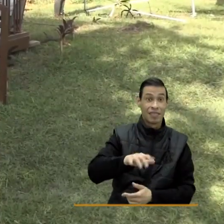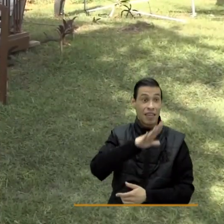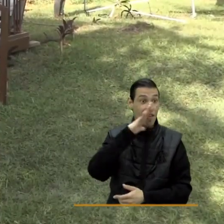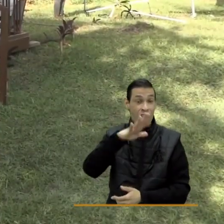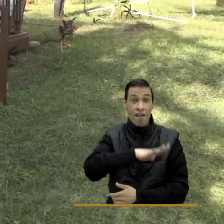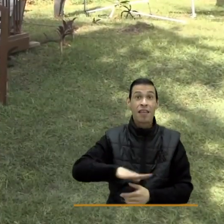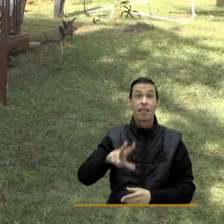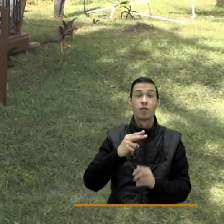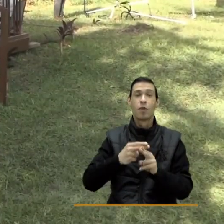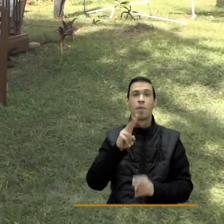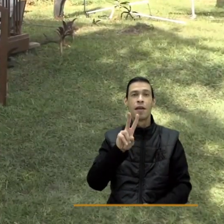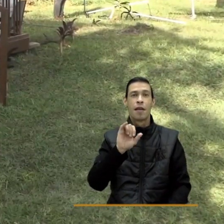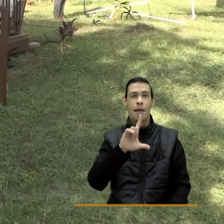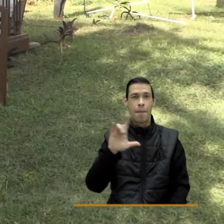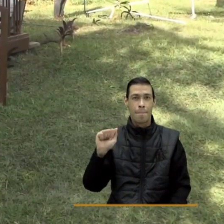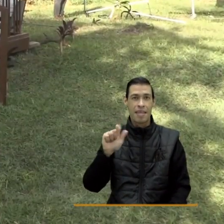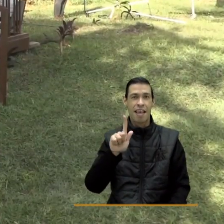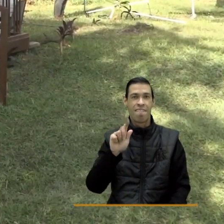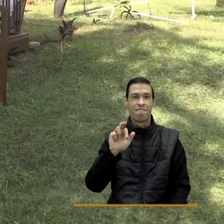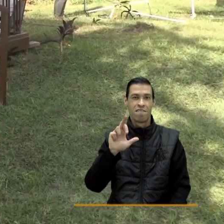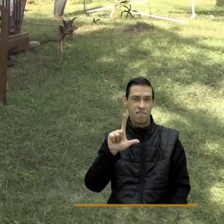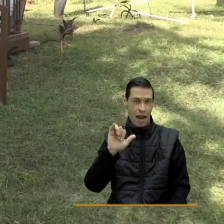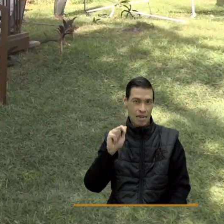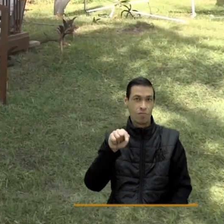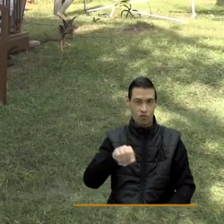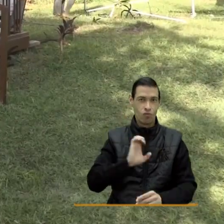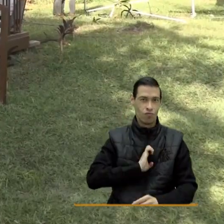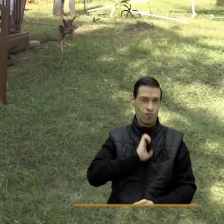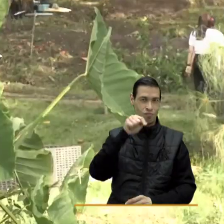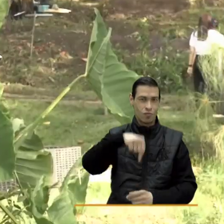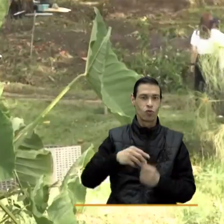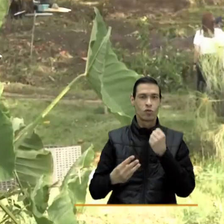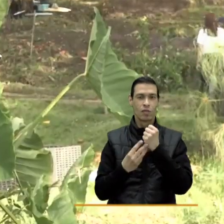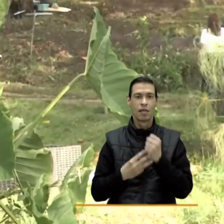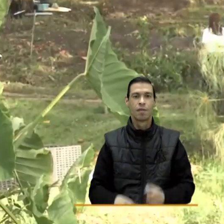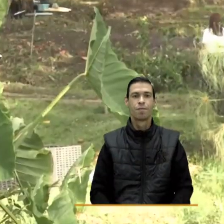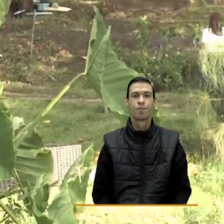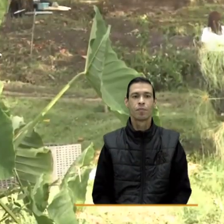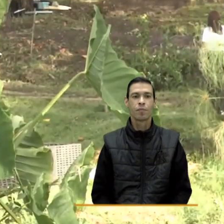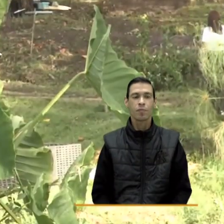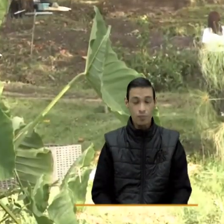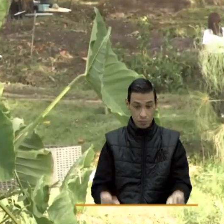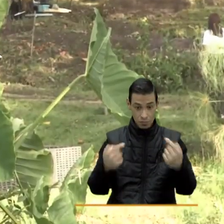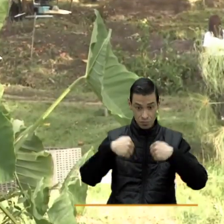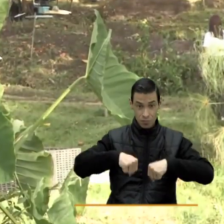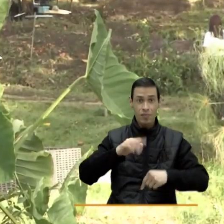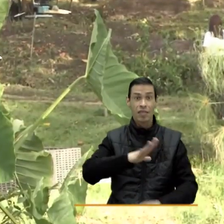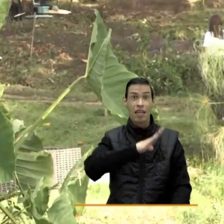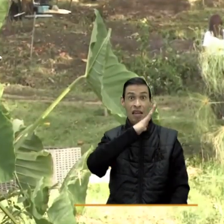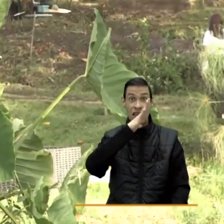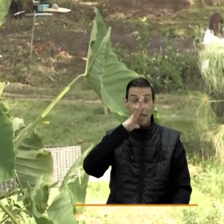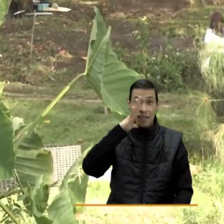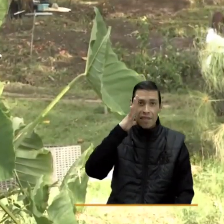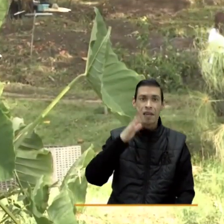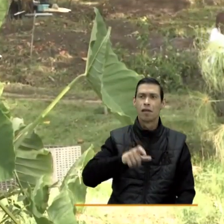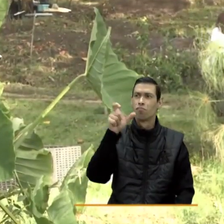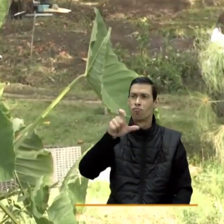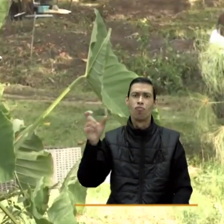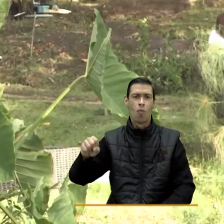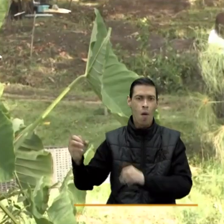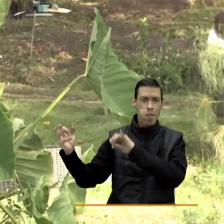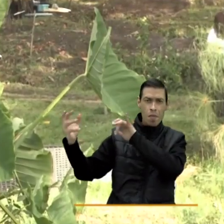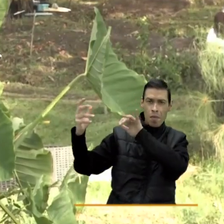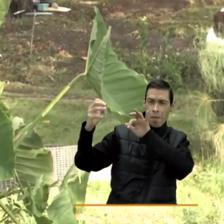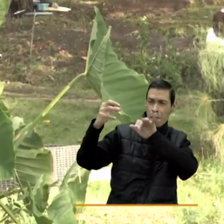la finca Villa Falia, un emprendimiento hecho en el Sena. Bueno, en la finca Villa Falia las